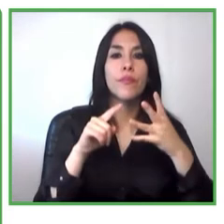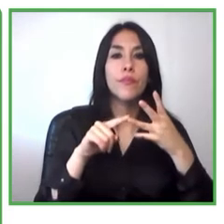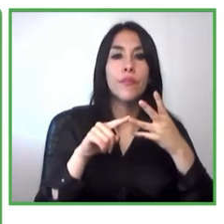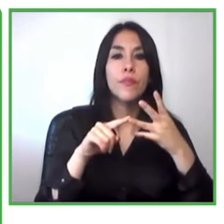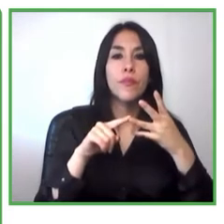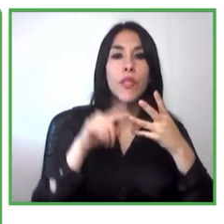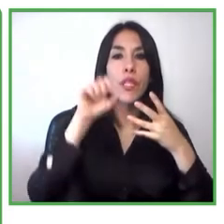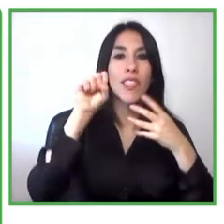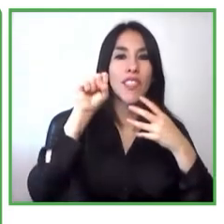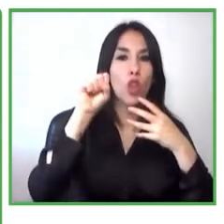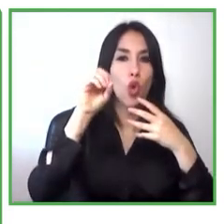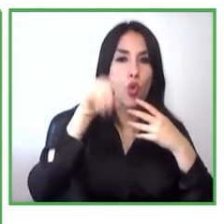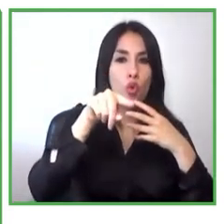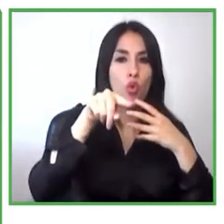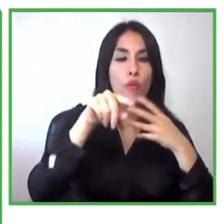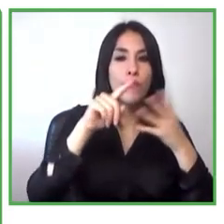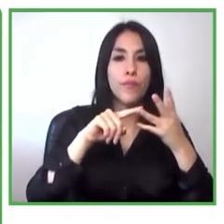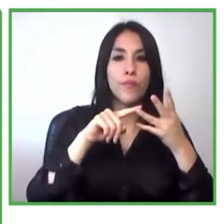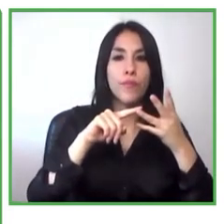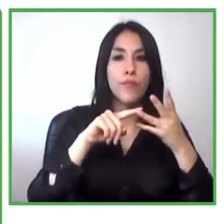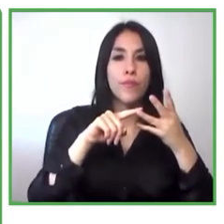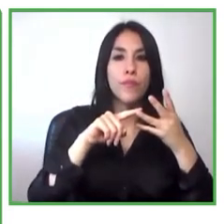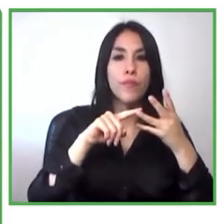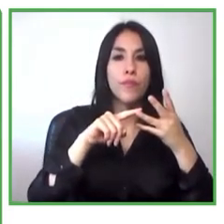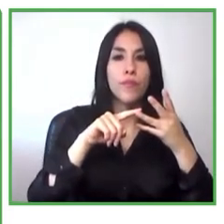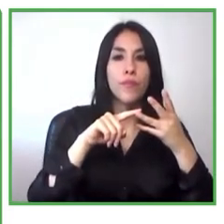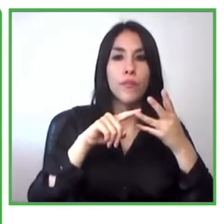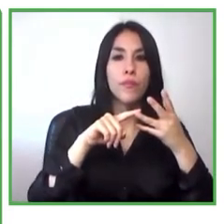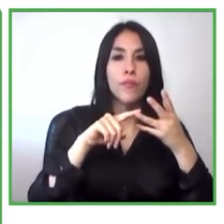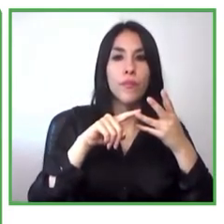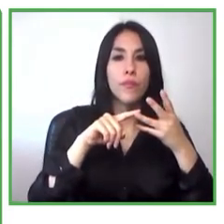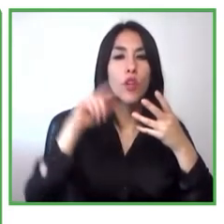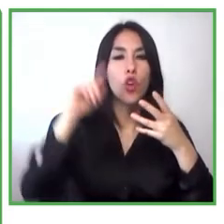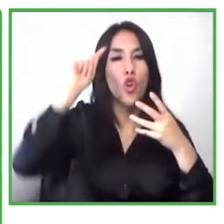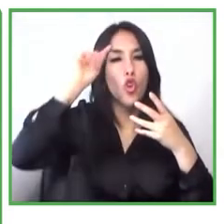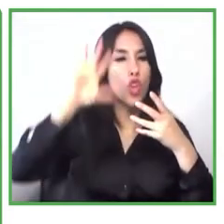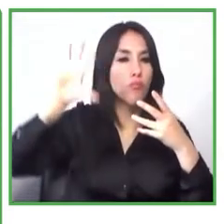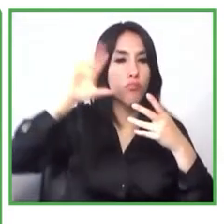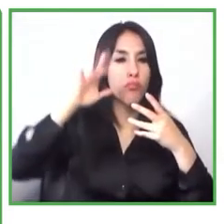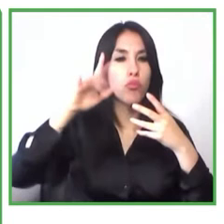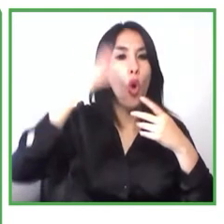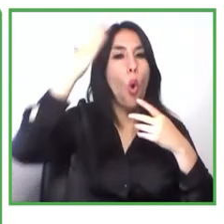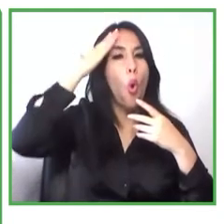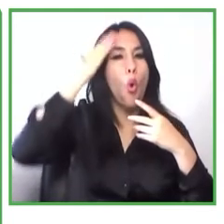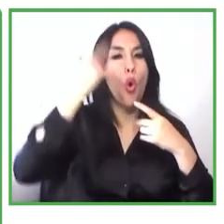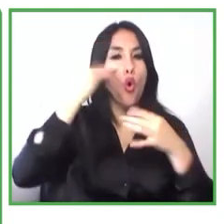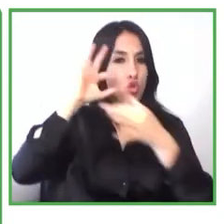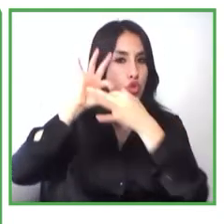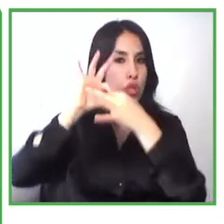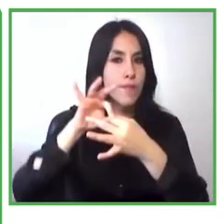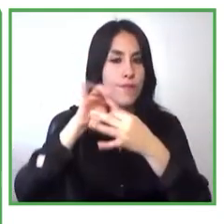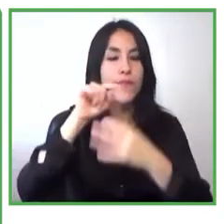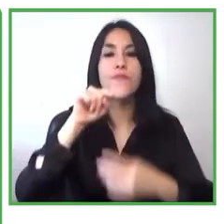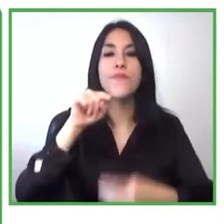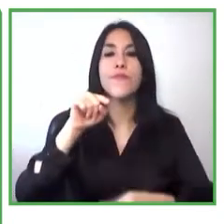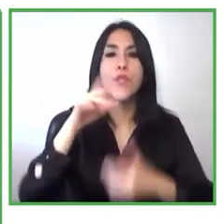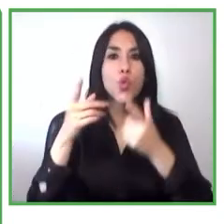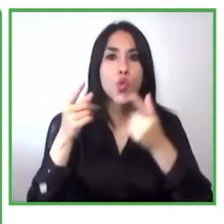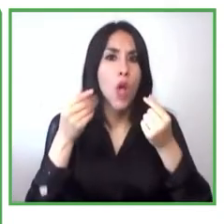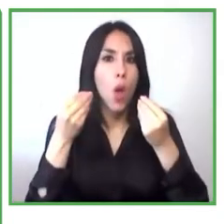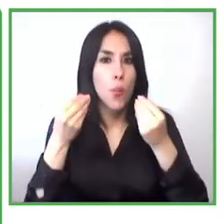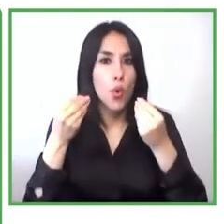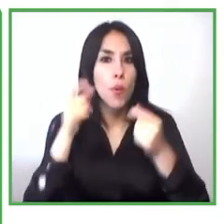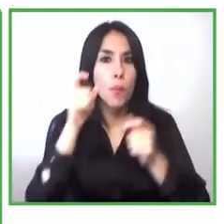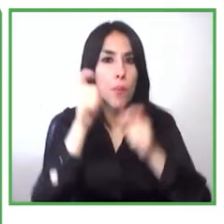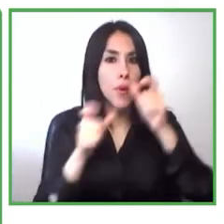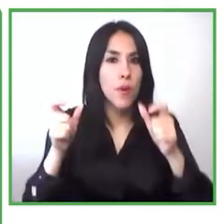discapacidad pueda ser emprendedor y creo que este es uno de los mensajes más potentes que tiene este proyecto y es que con casos concretos logra que